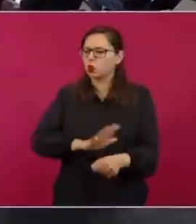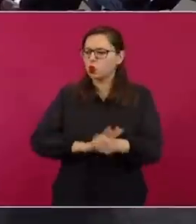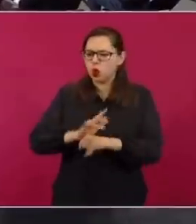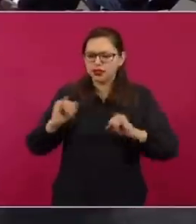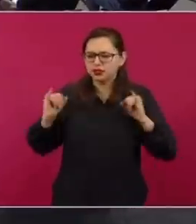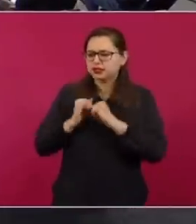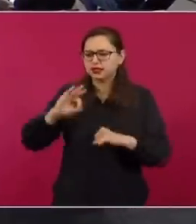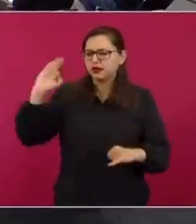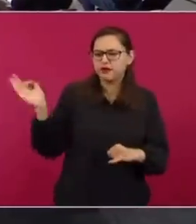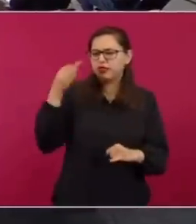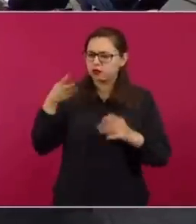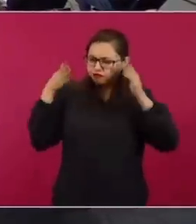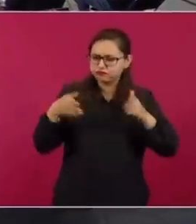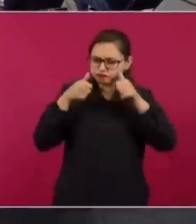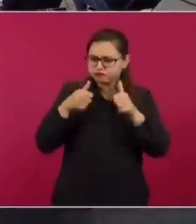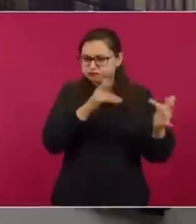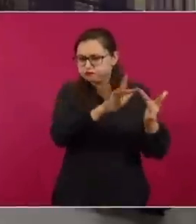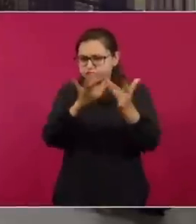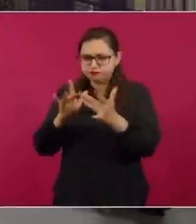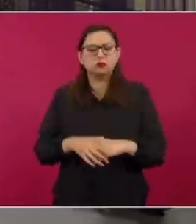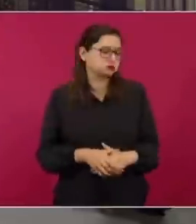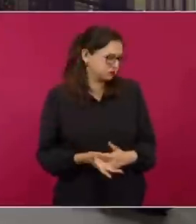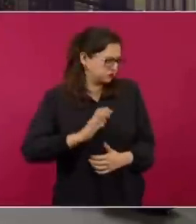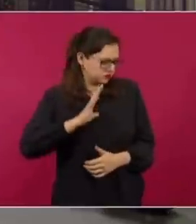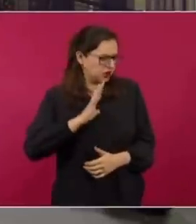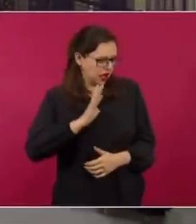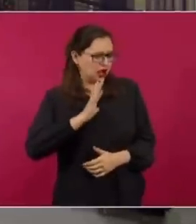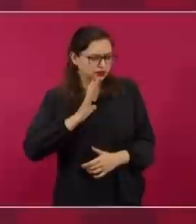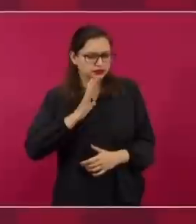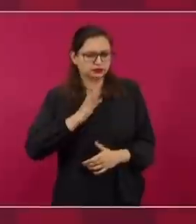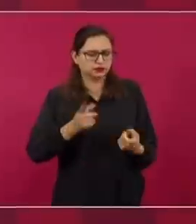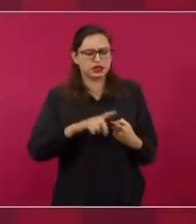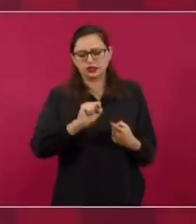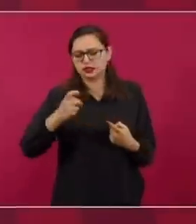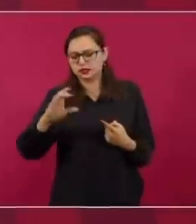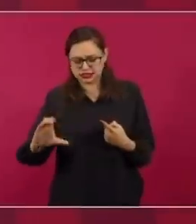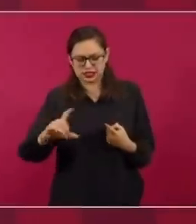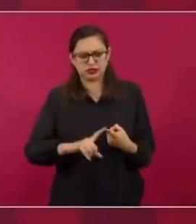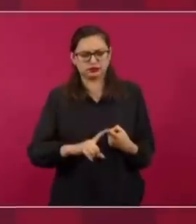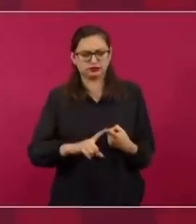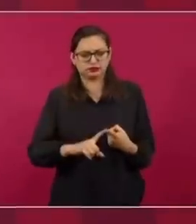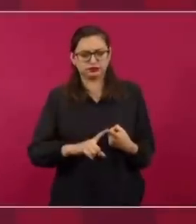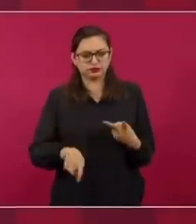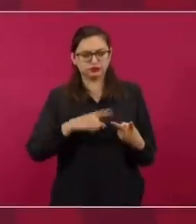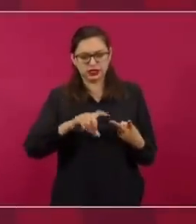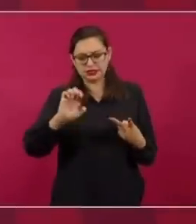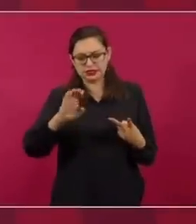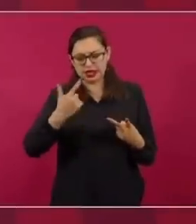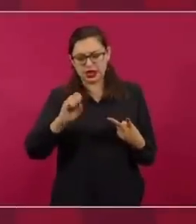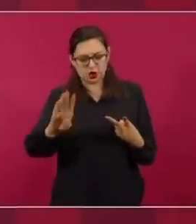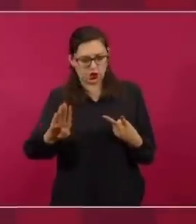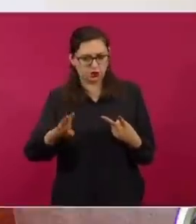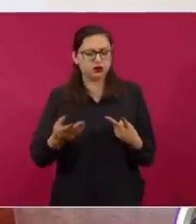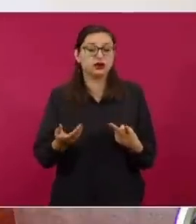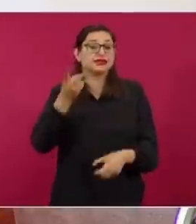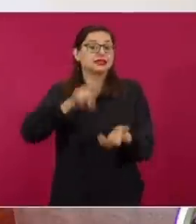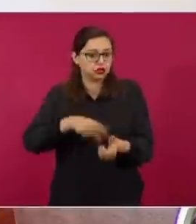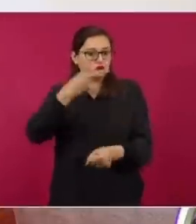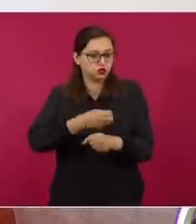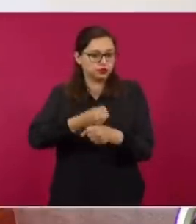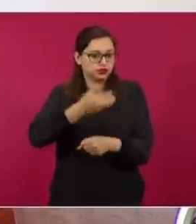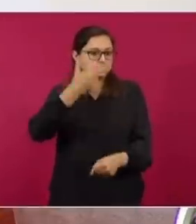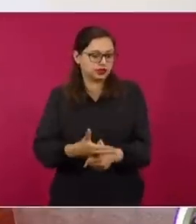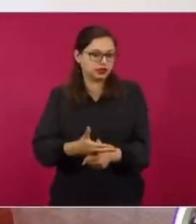o dependencias federales que están abocadas justamente a contactar a estas familias? Sí, la Secretaría de Seguridad Pública, la Secretaría de Gobernación en especial, la